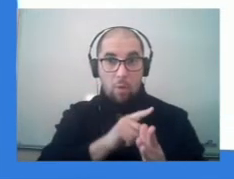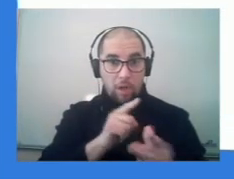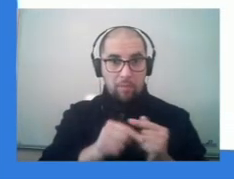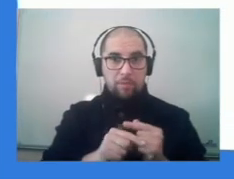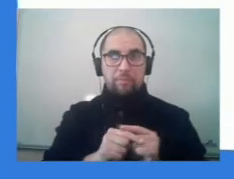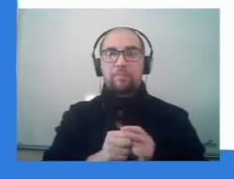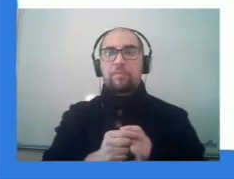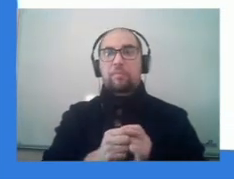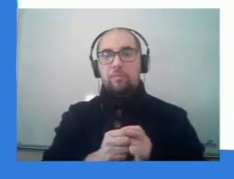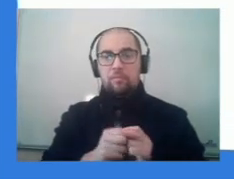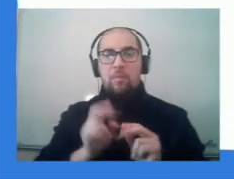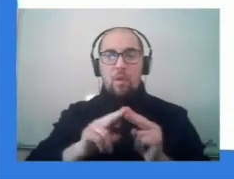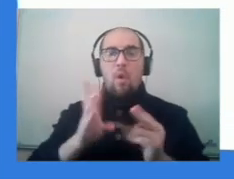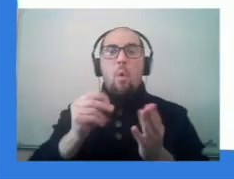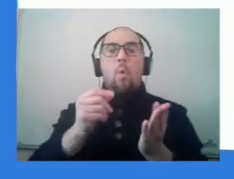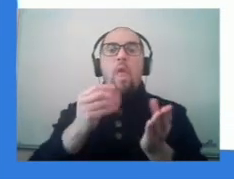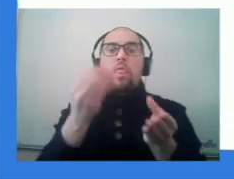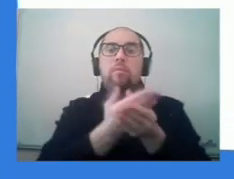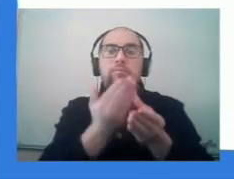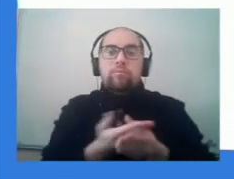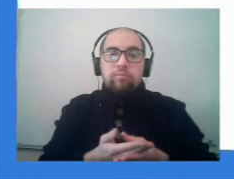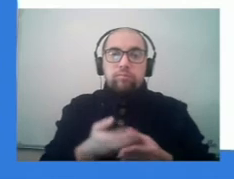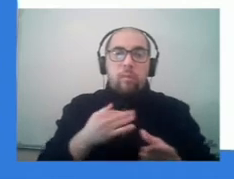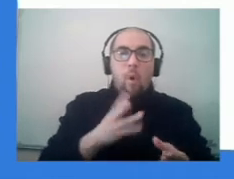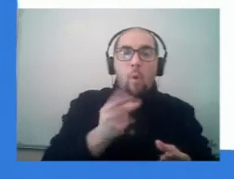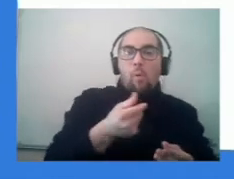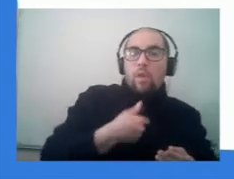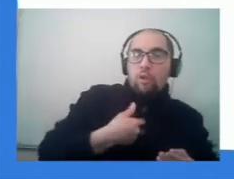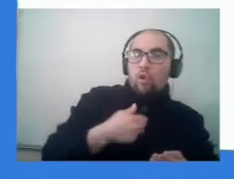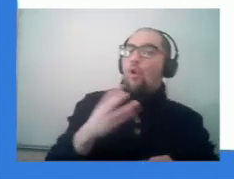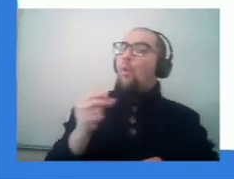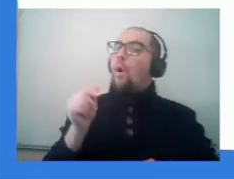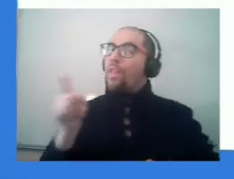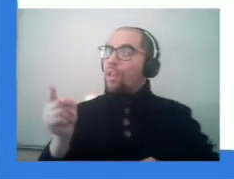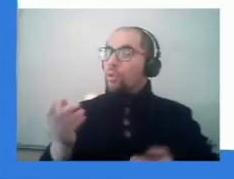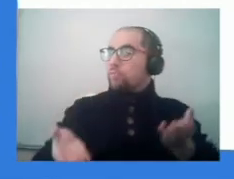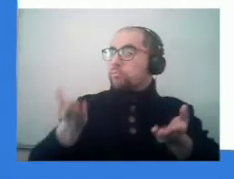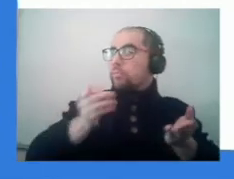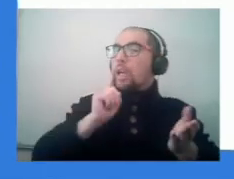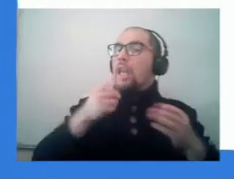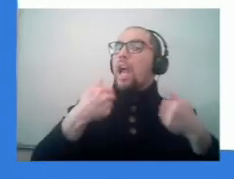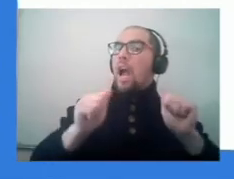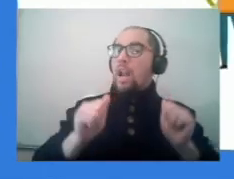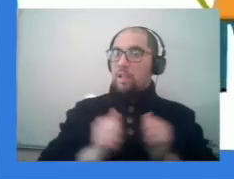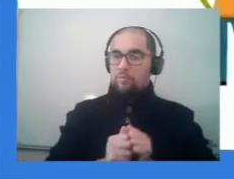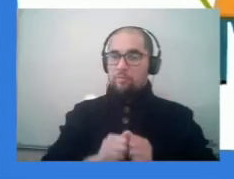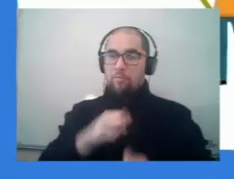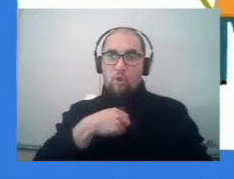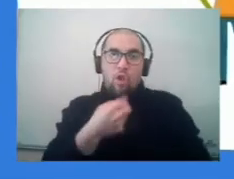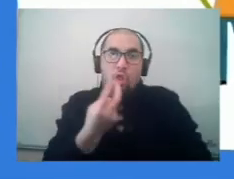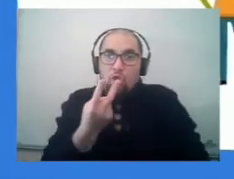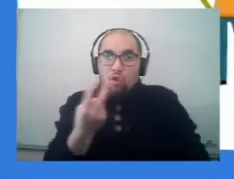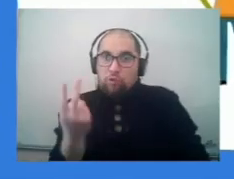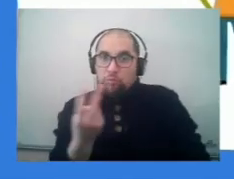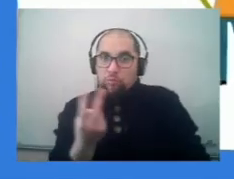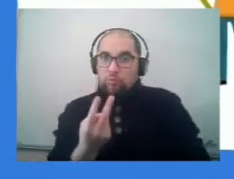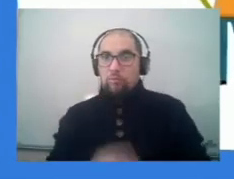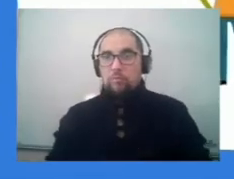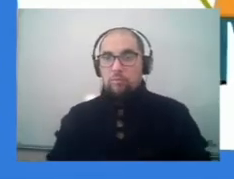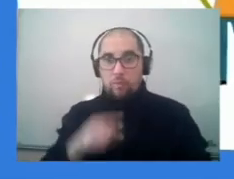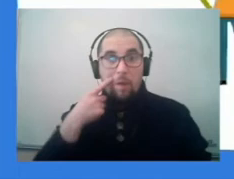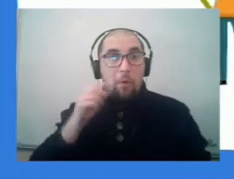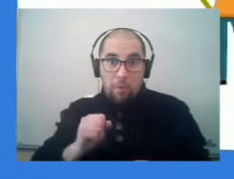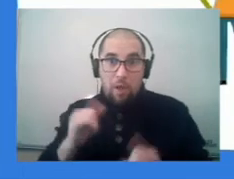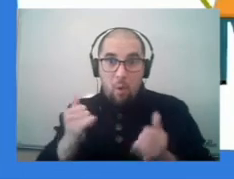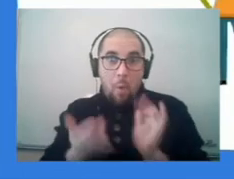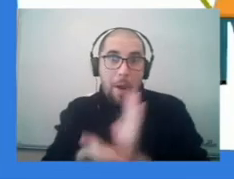Finalmente se debe hacer el recuento de las parejas acogidas por cada participante. En este caso fueron solo dos participantes,